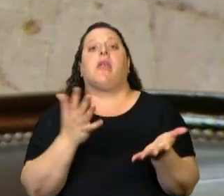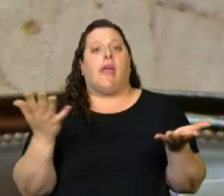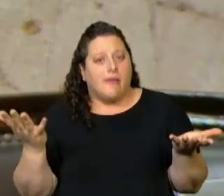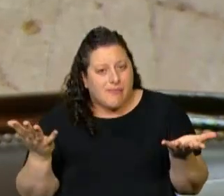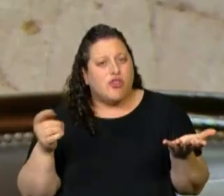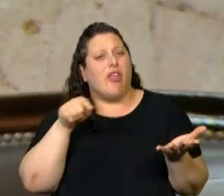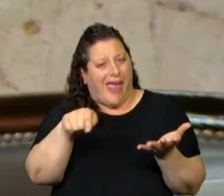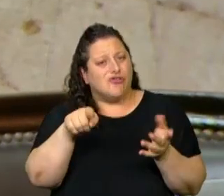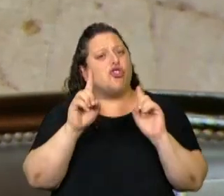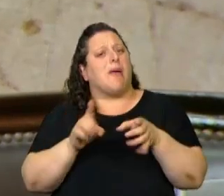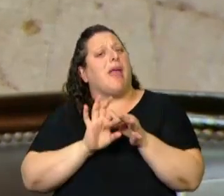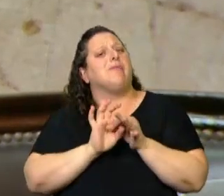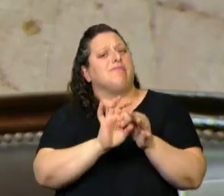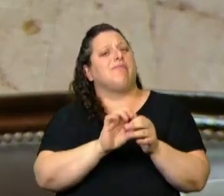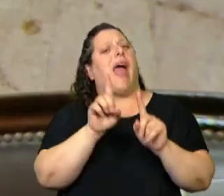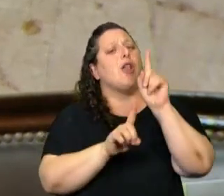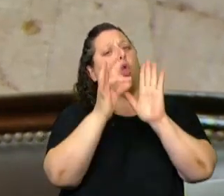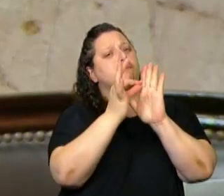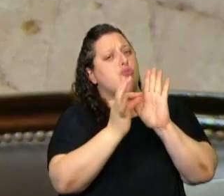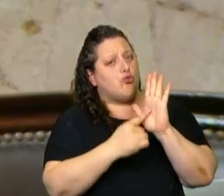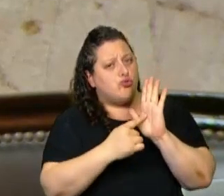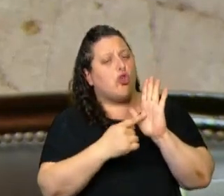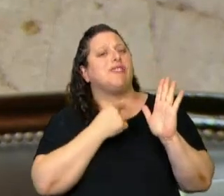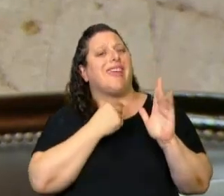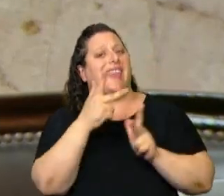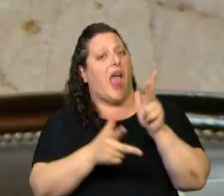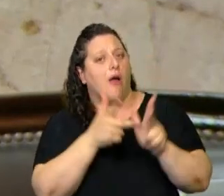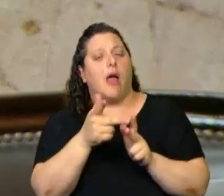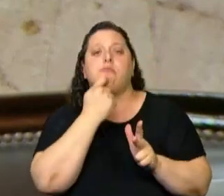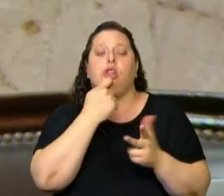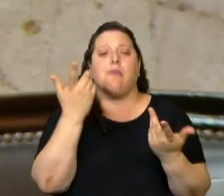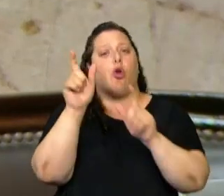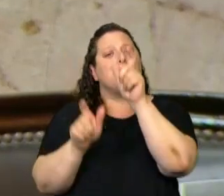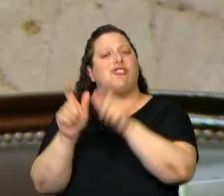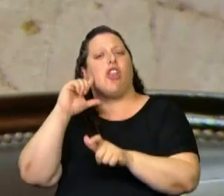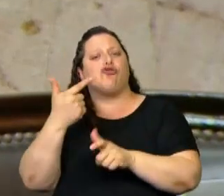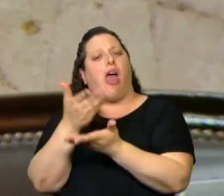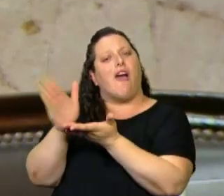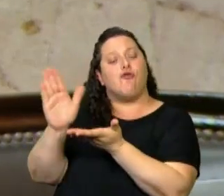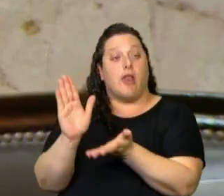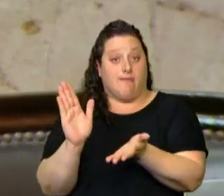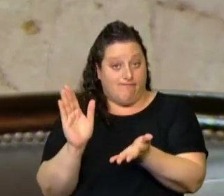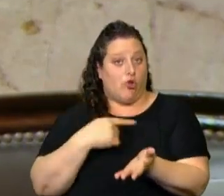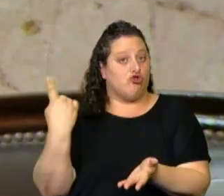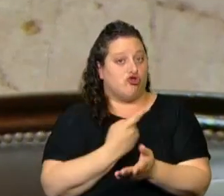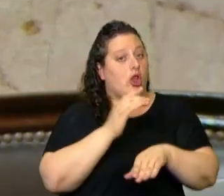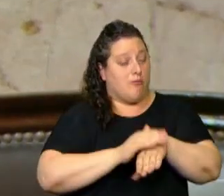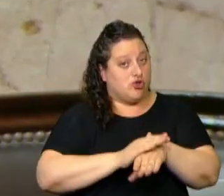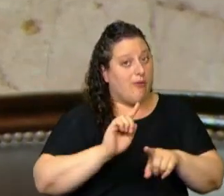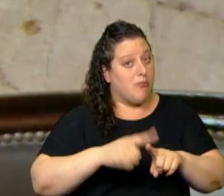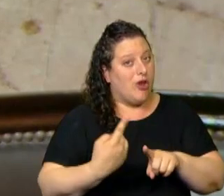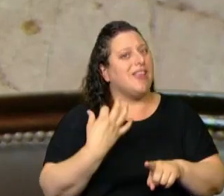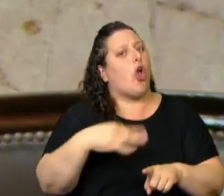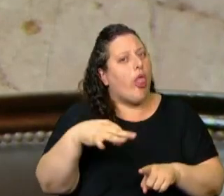que quería señalar en donde quedan afuera las personas sordas y quizás nosotros como los responsables políticos que somos, deberíamos